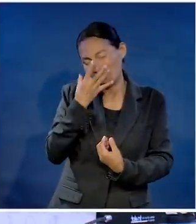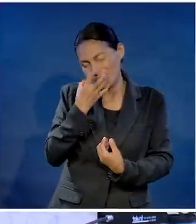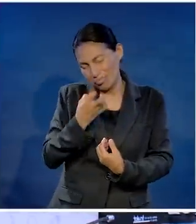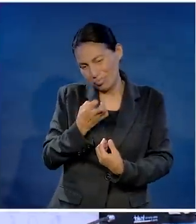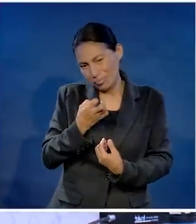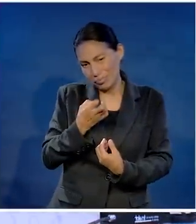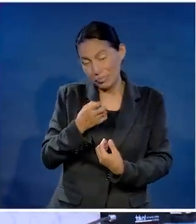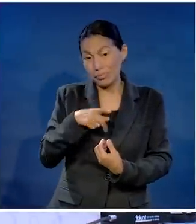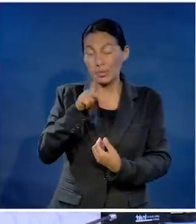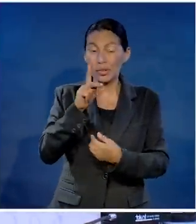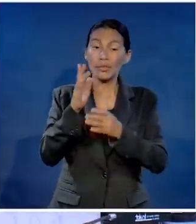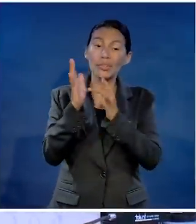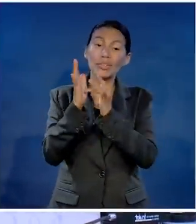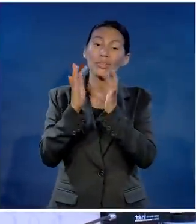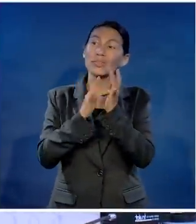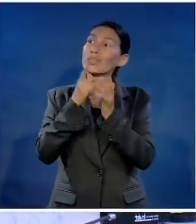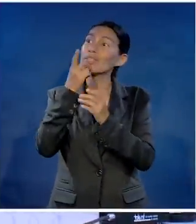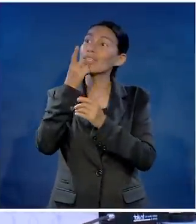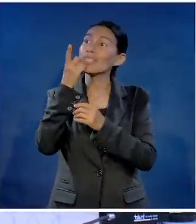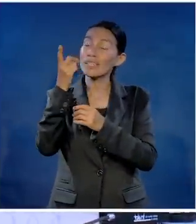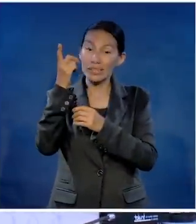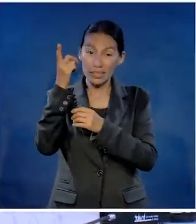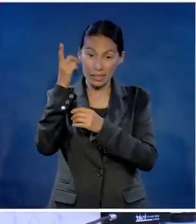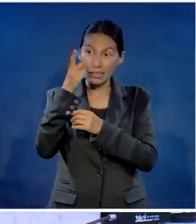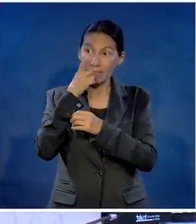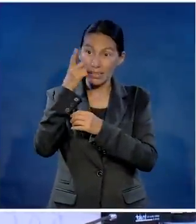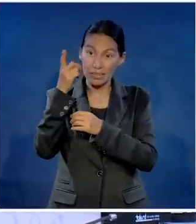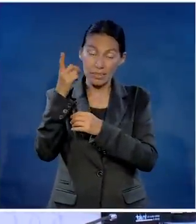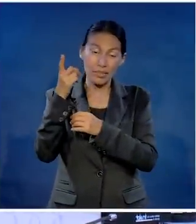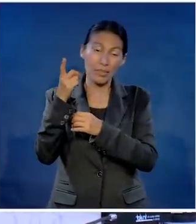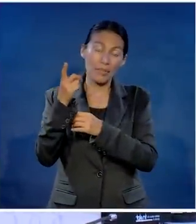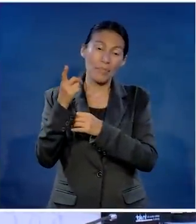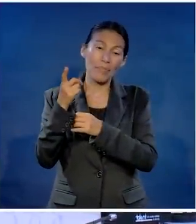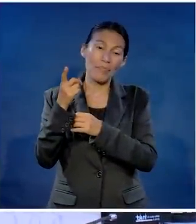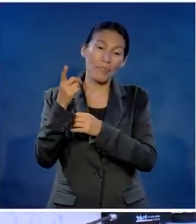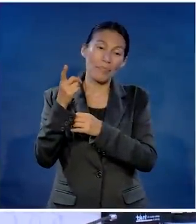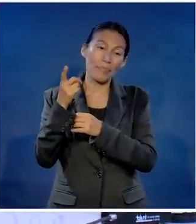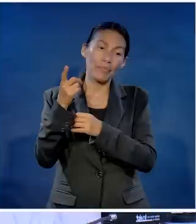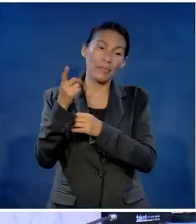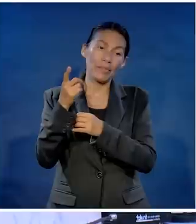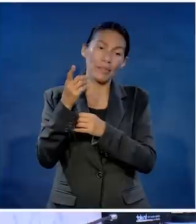enseñó en su ejemplo a relacionarnos sin esperar nada de los demás.